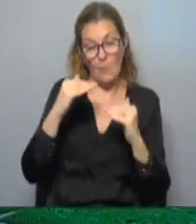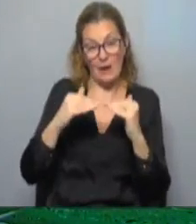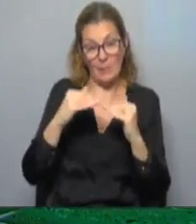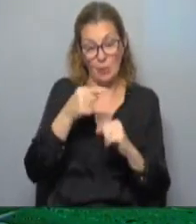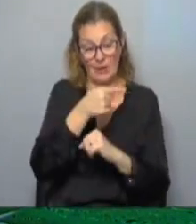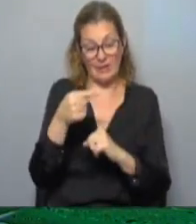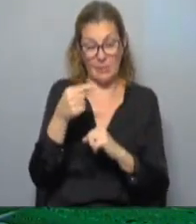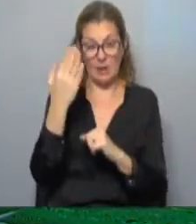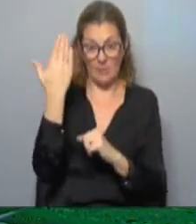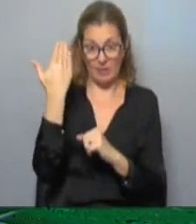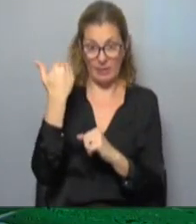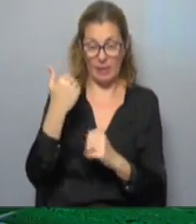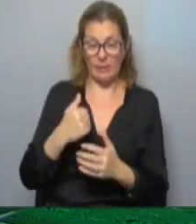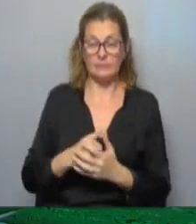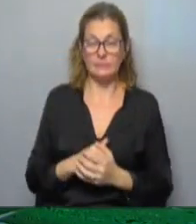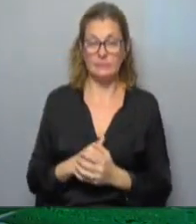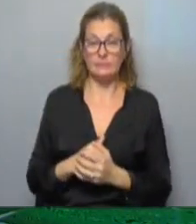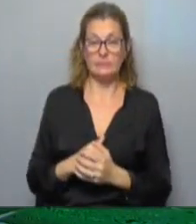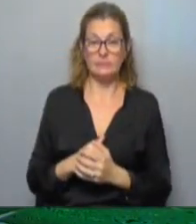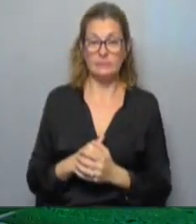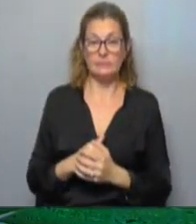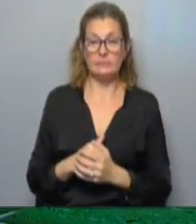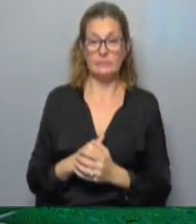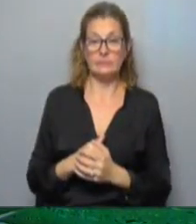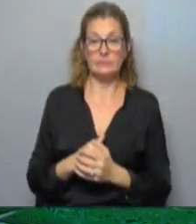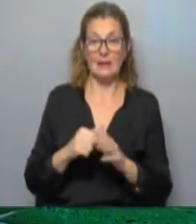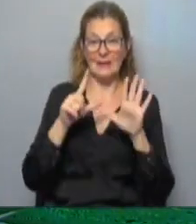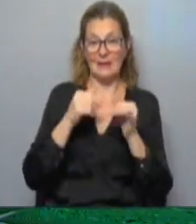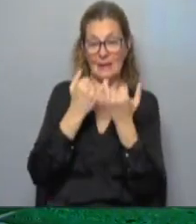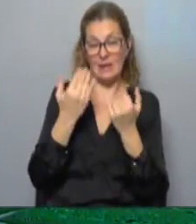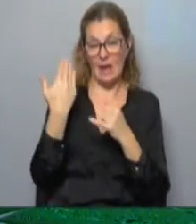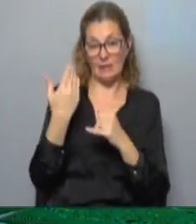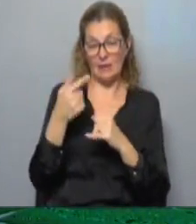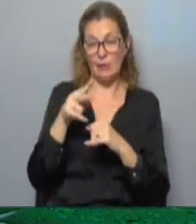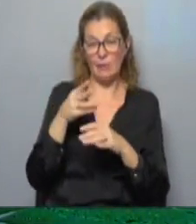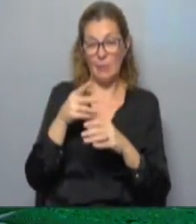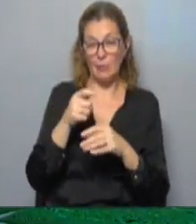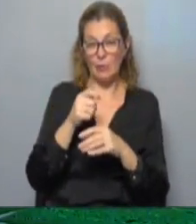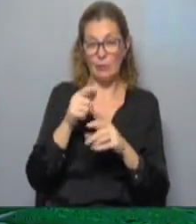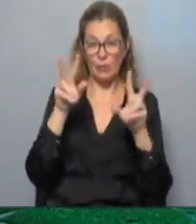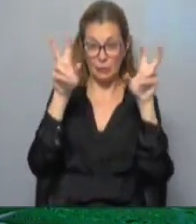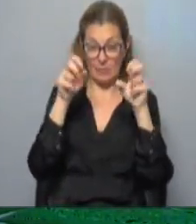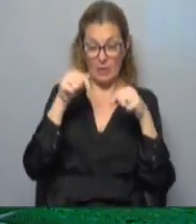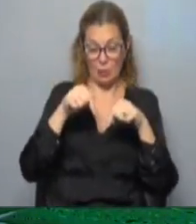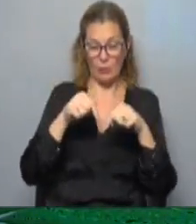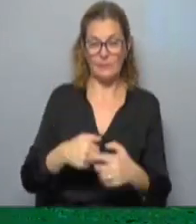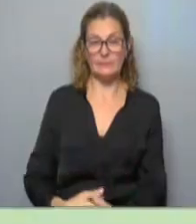reporte bien reciente con el que se había dado exactamente 7 días antes. Ahora vamos con el resto de los títulos de hoy.